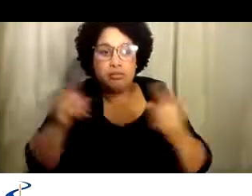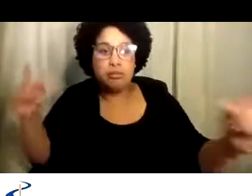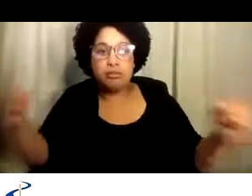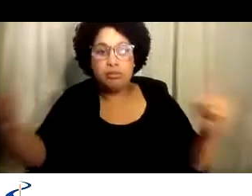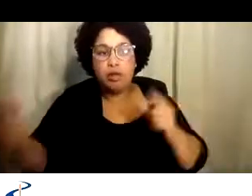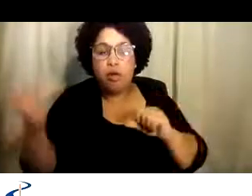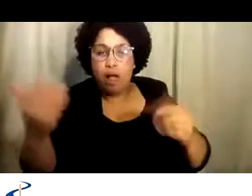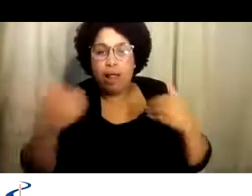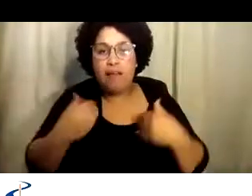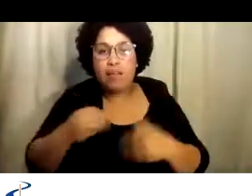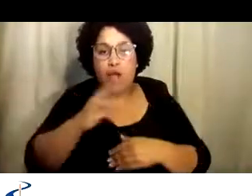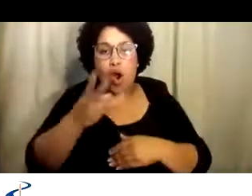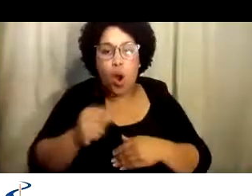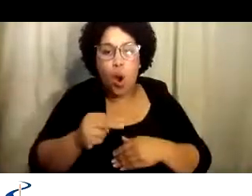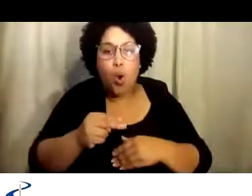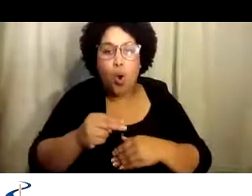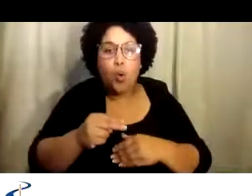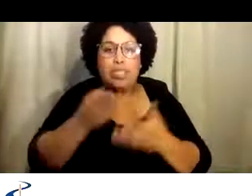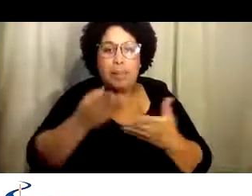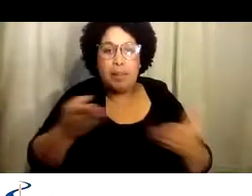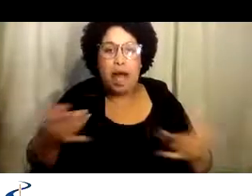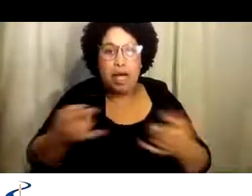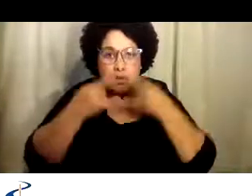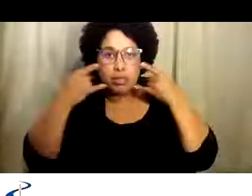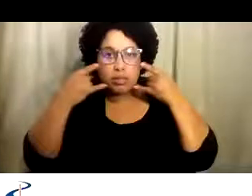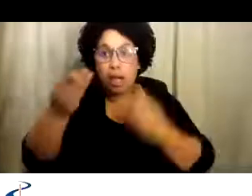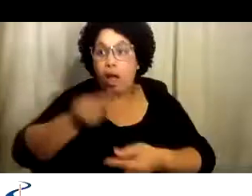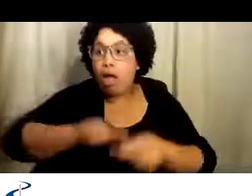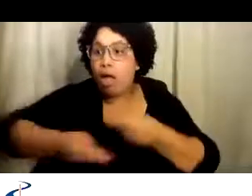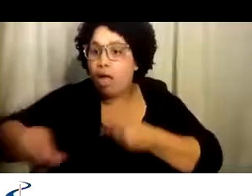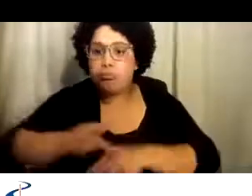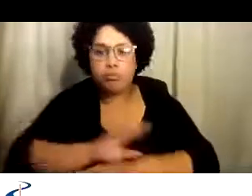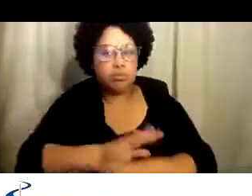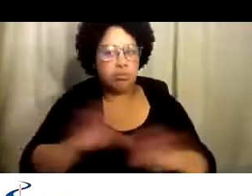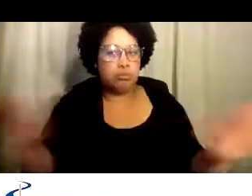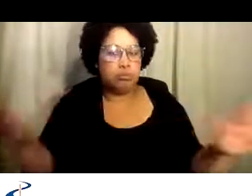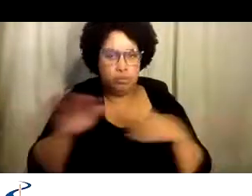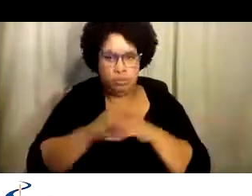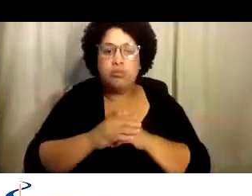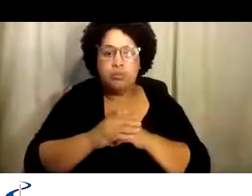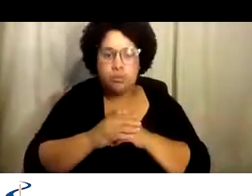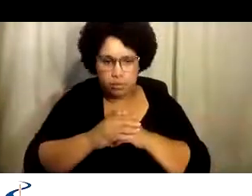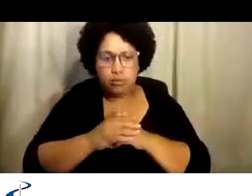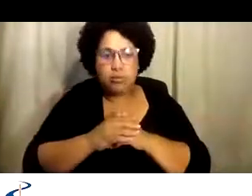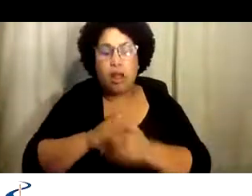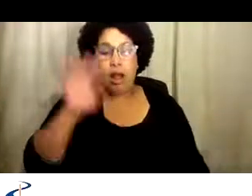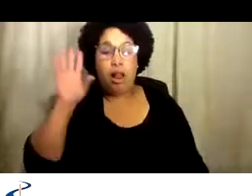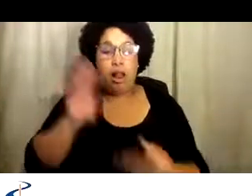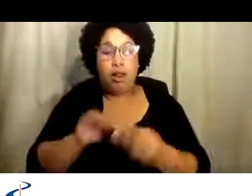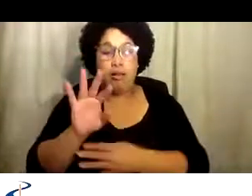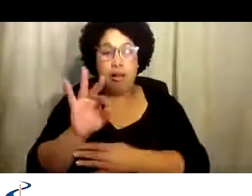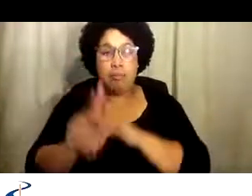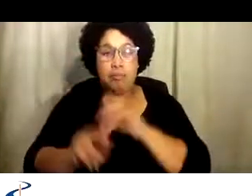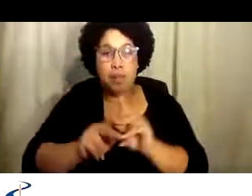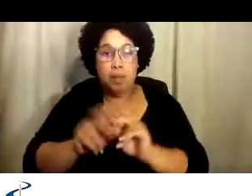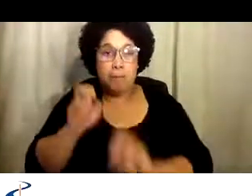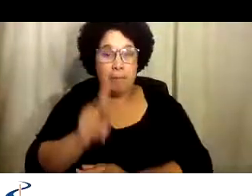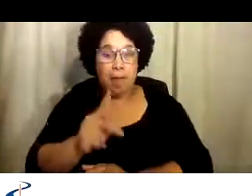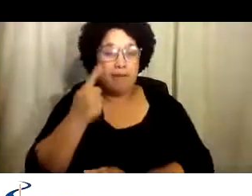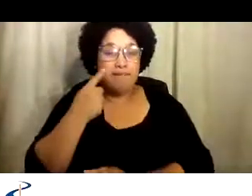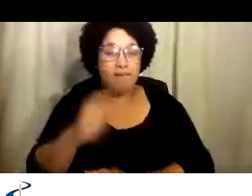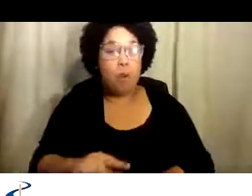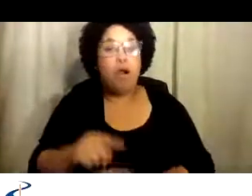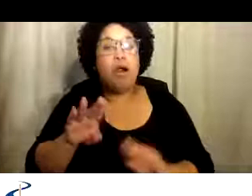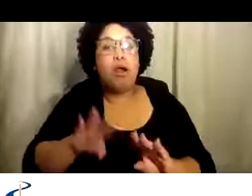una reintegración o recomenzamiento inicial. Todos tienen, tenemos un total de nueve